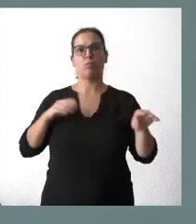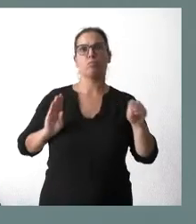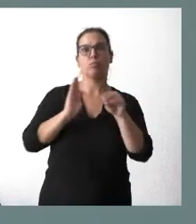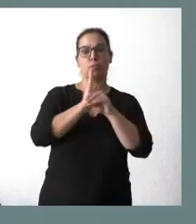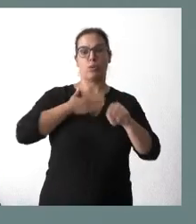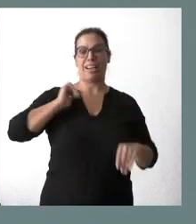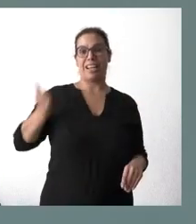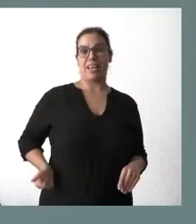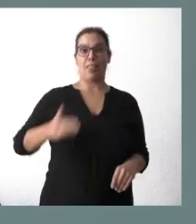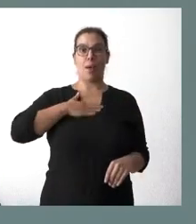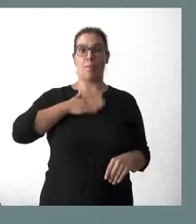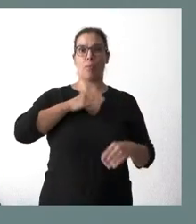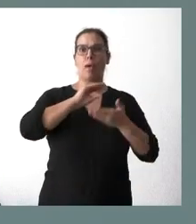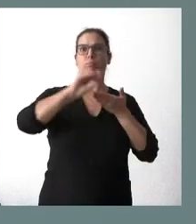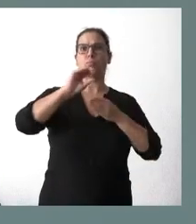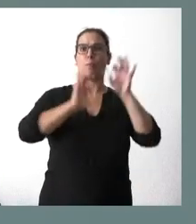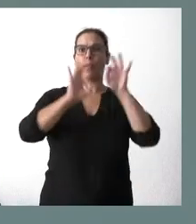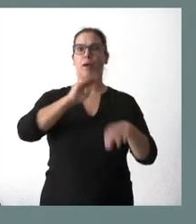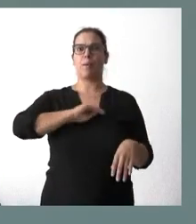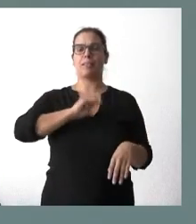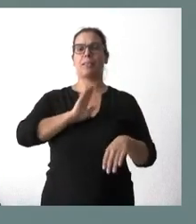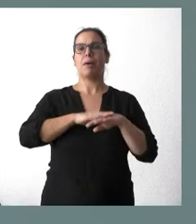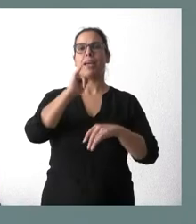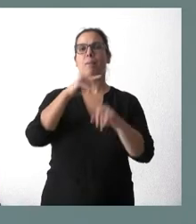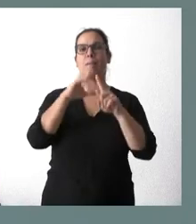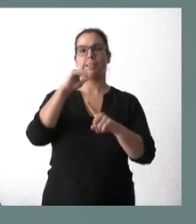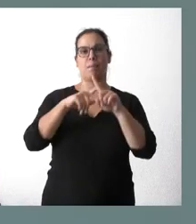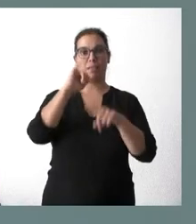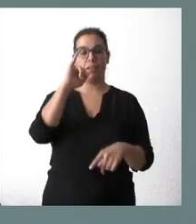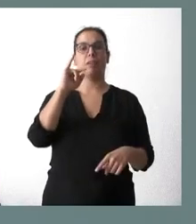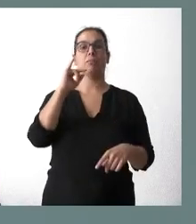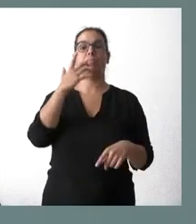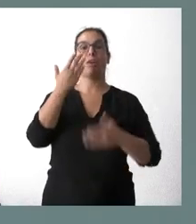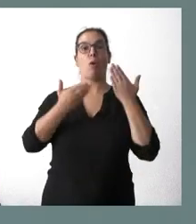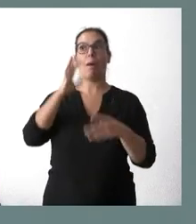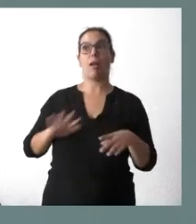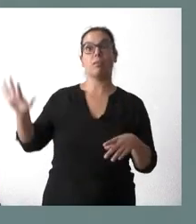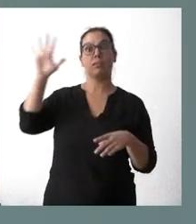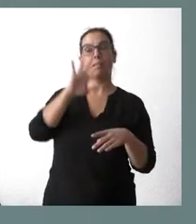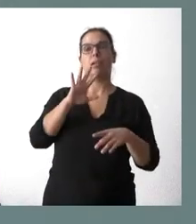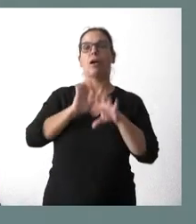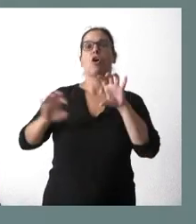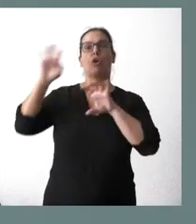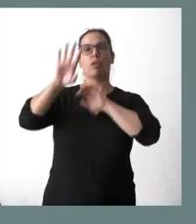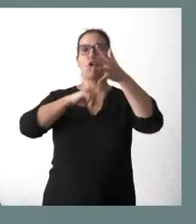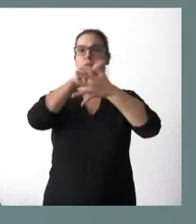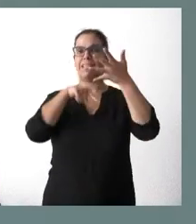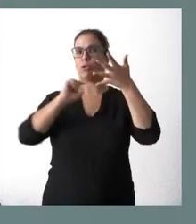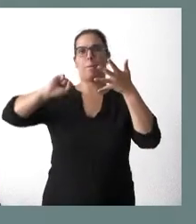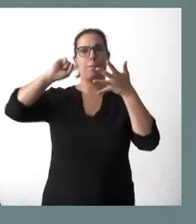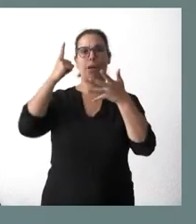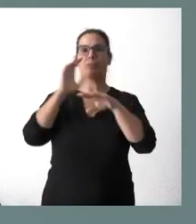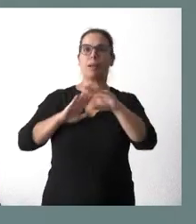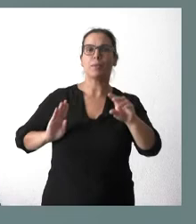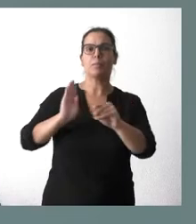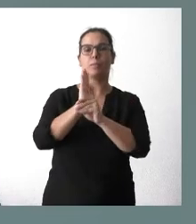a IMASD en Masí. Estamos entre las cinco comunidades autónomas mejor situadas dentro del contexto nacional en términos de inversiones